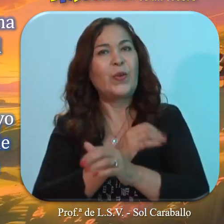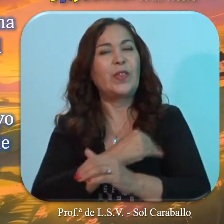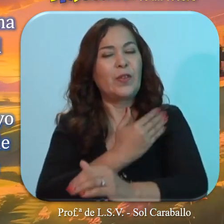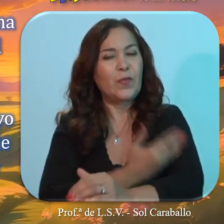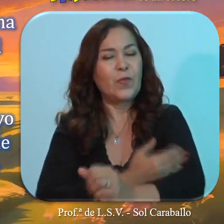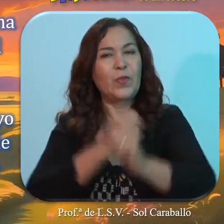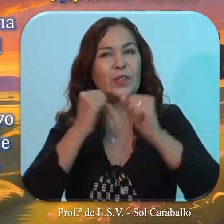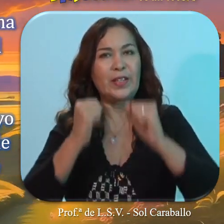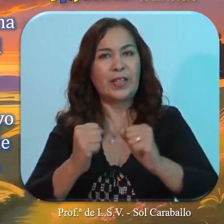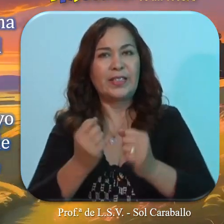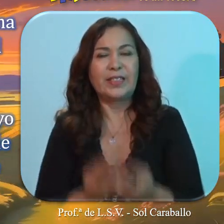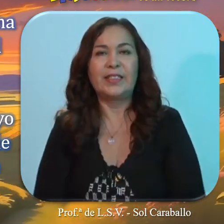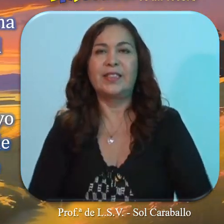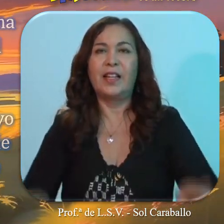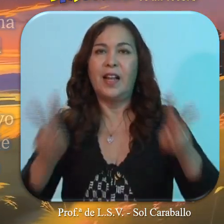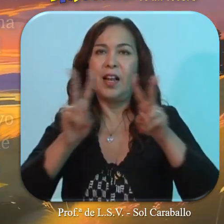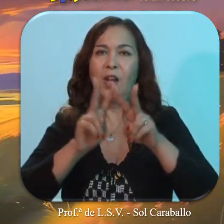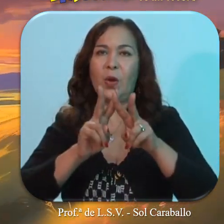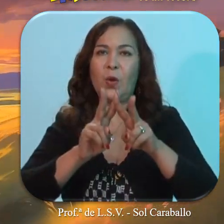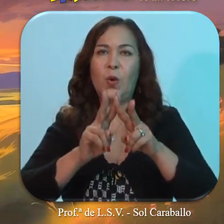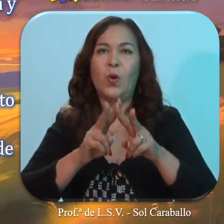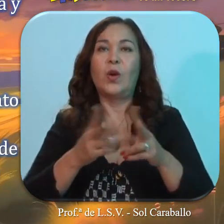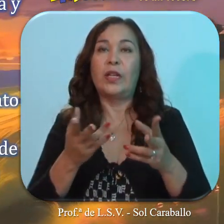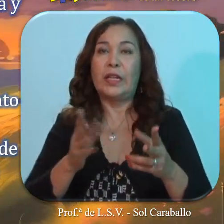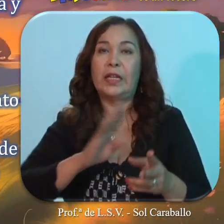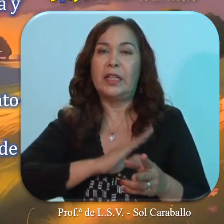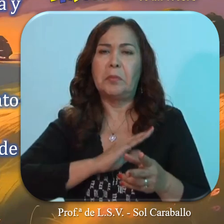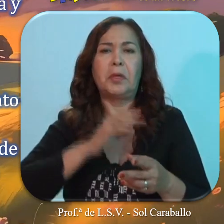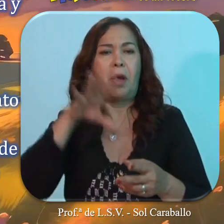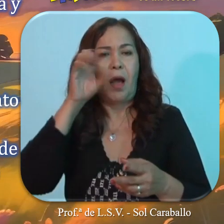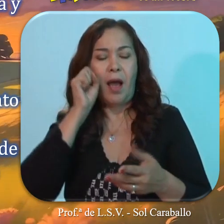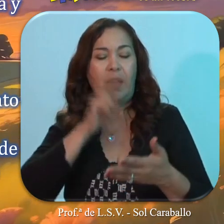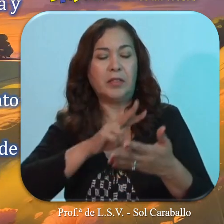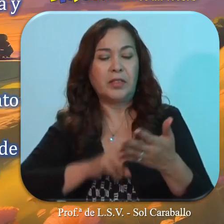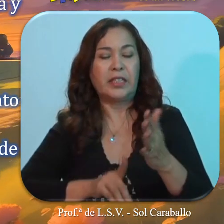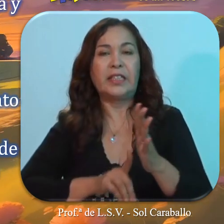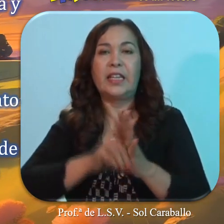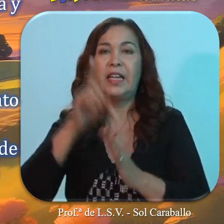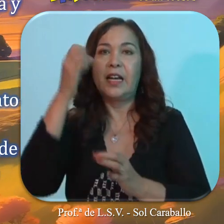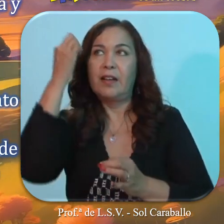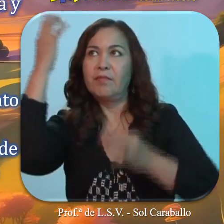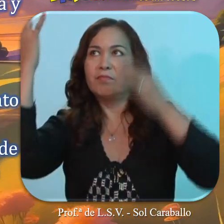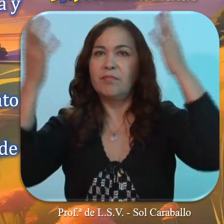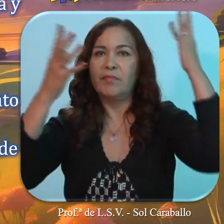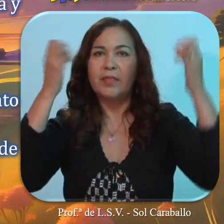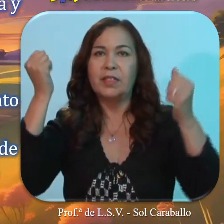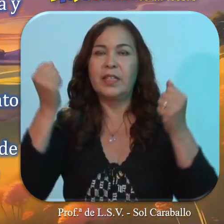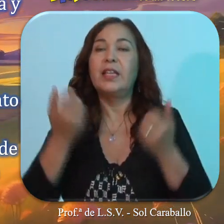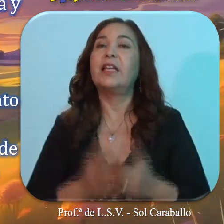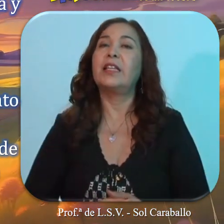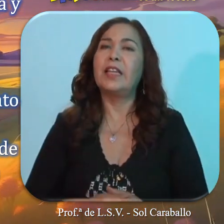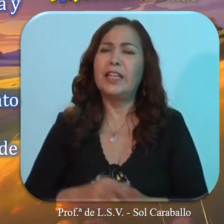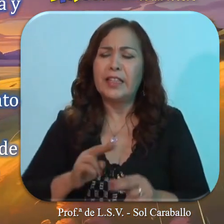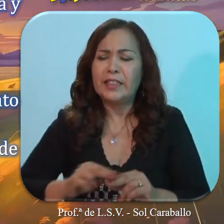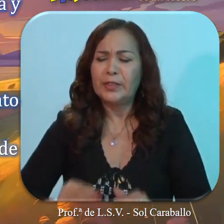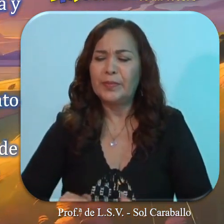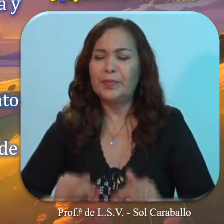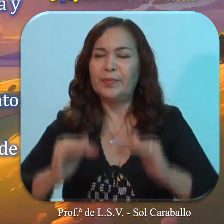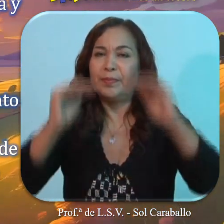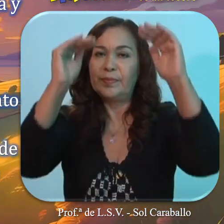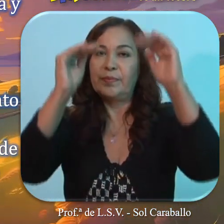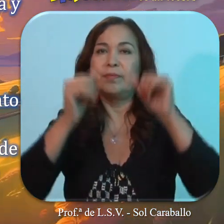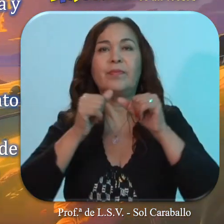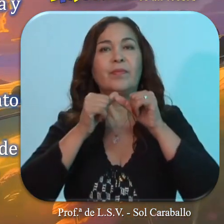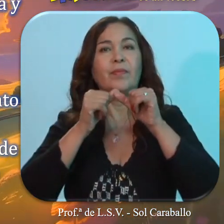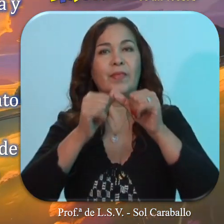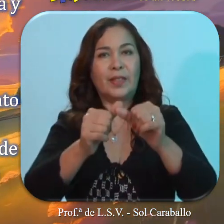y de fortalecimiento de valores. El dominio de la lengua y el desarrollo de la creatividad, desde temprana edad.